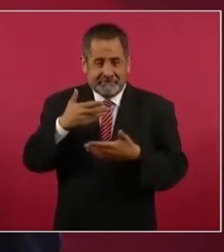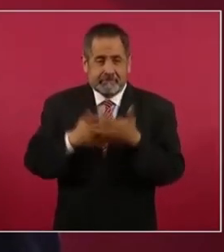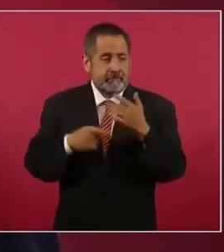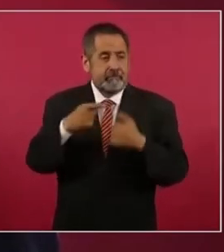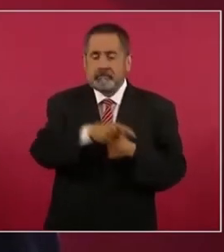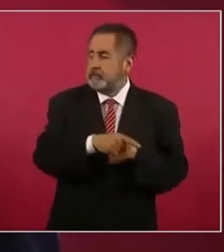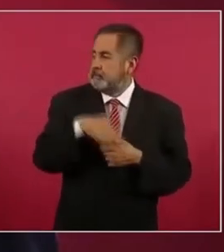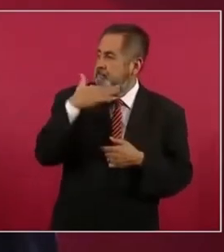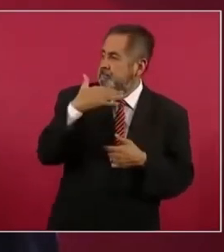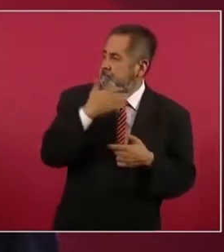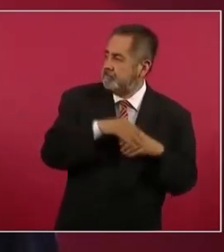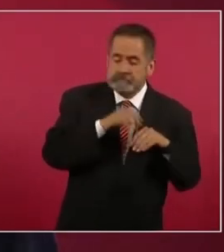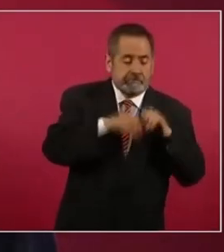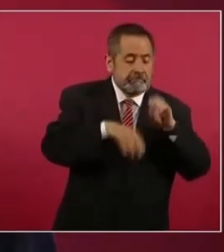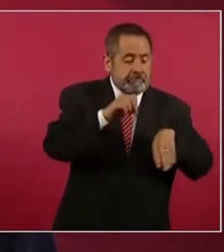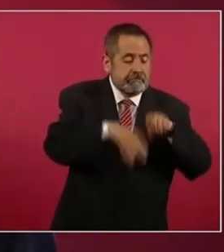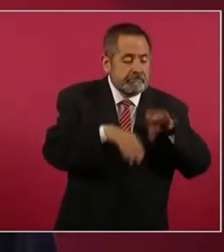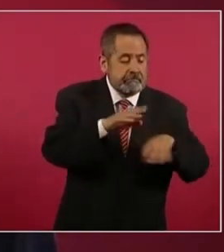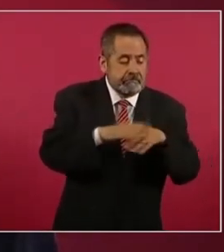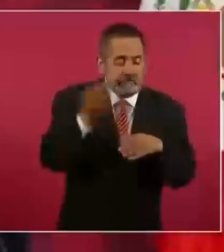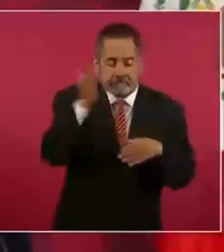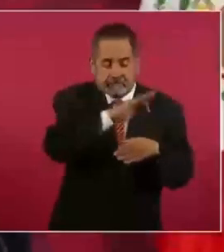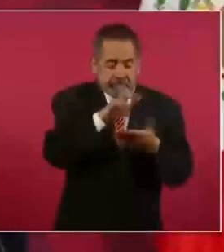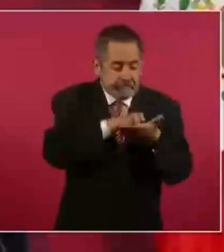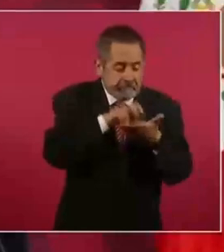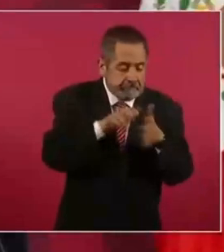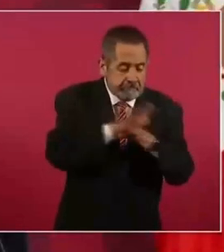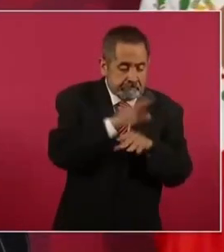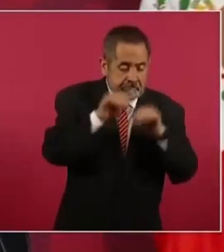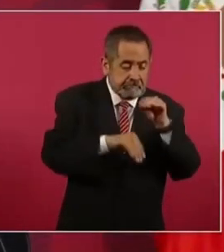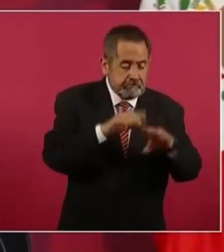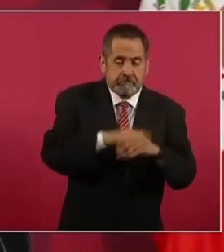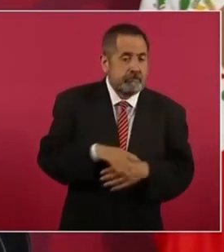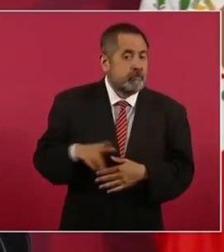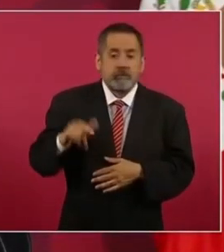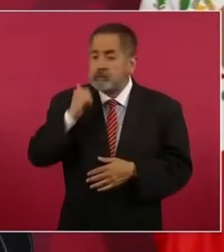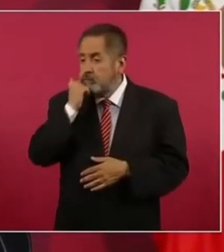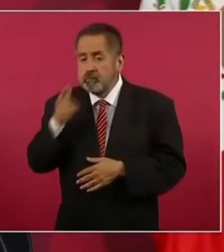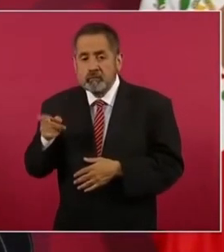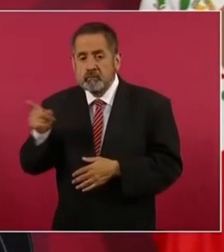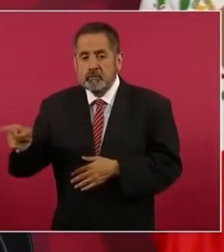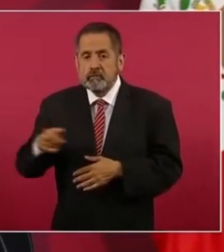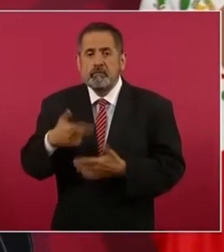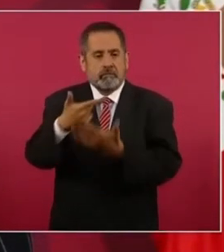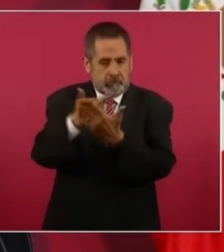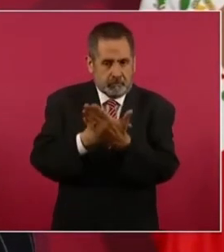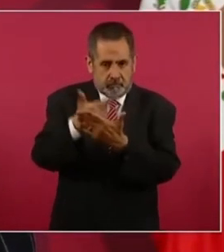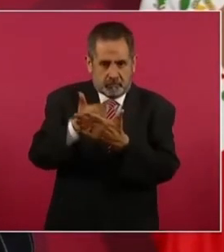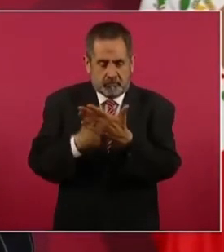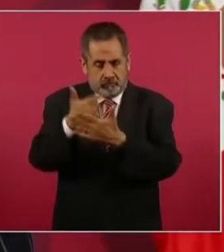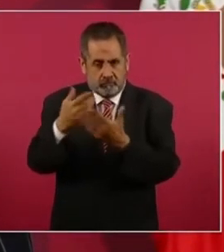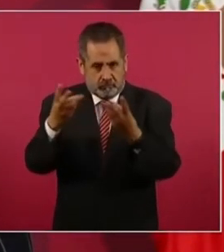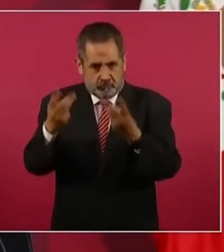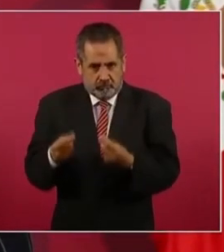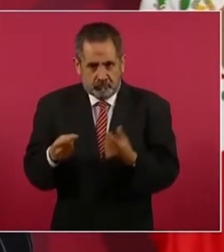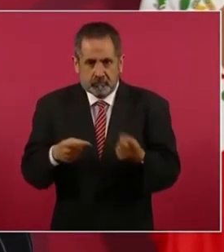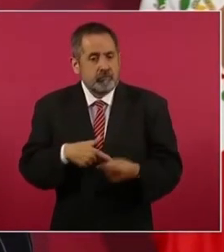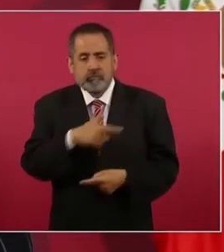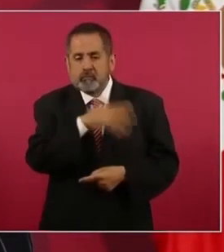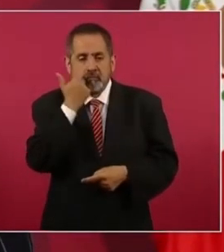rellenaron las urnas, falsificaron las actas y no quisieron contar los votos, fue un fraude